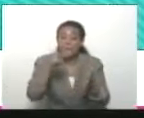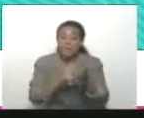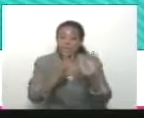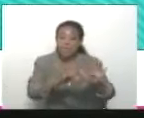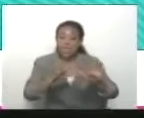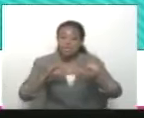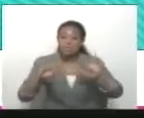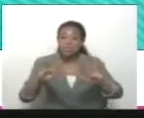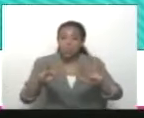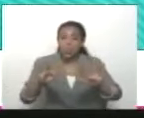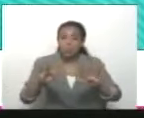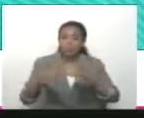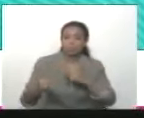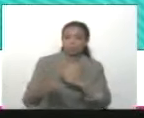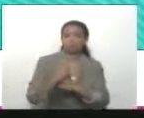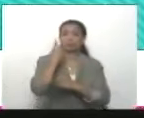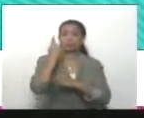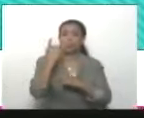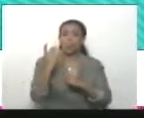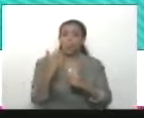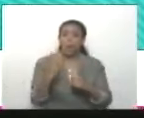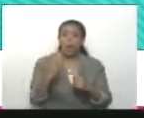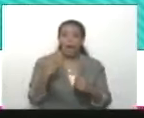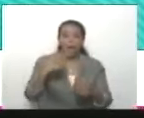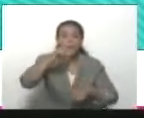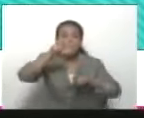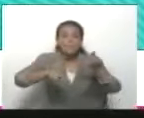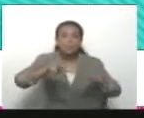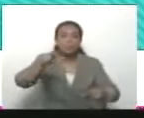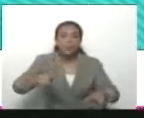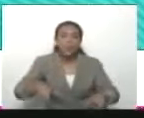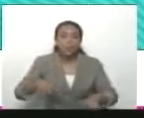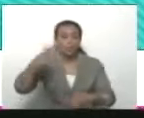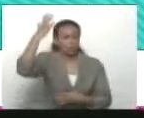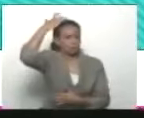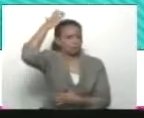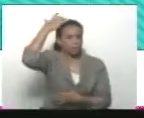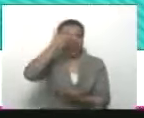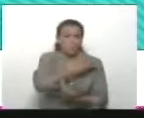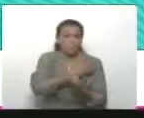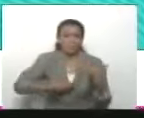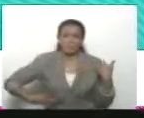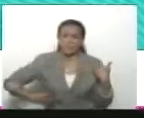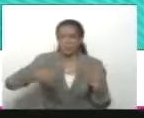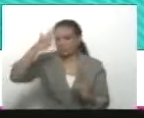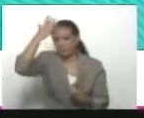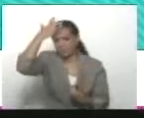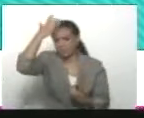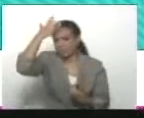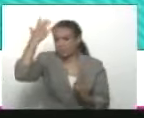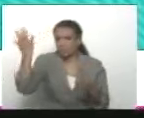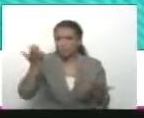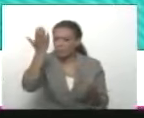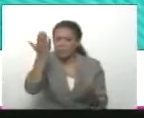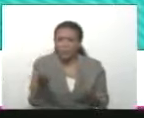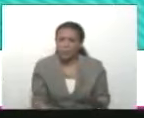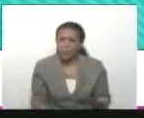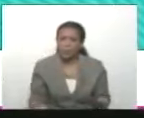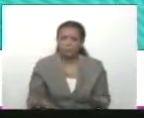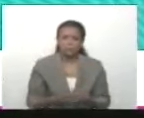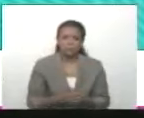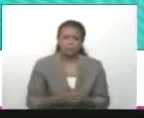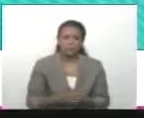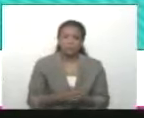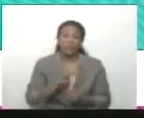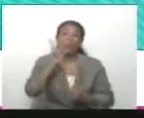Y luego trataron de imponer a un títere, a un falluto, a un farsante, a un fracasado, a un agente de los gringos,